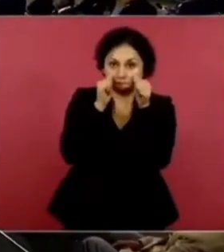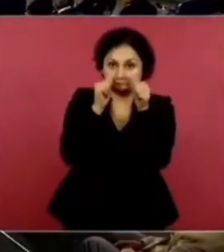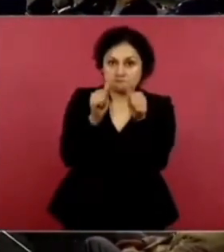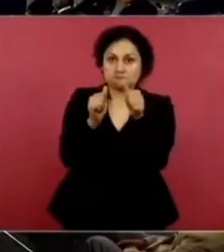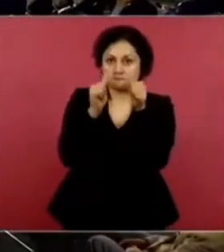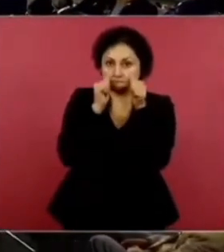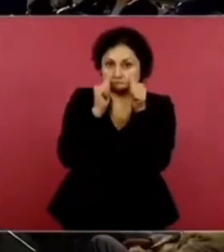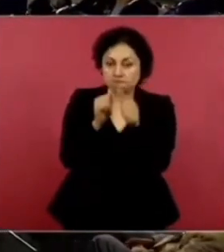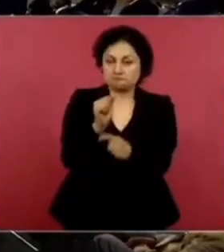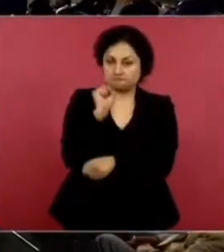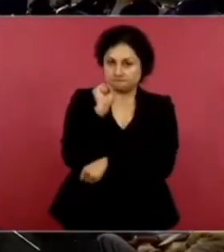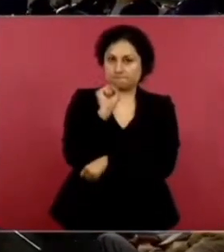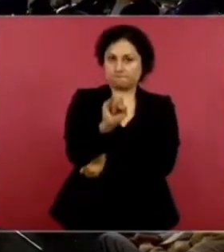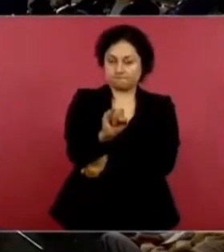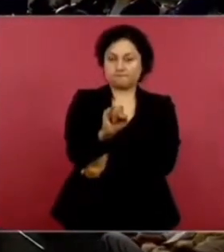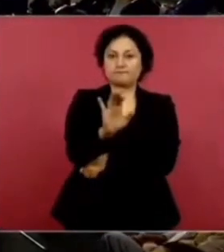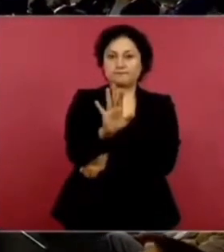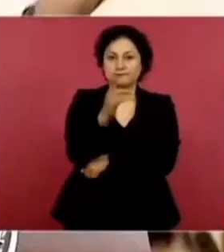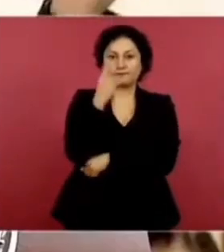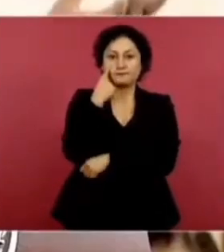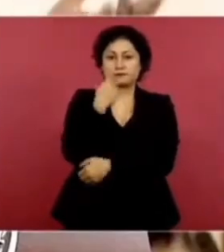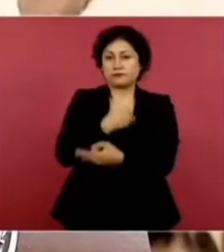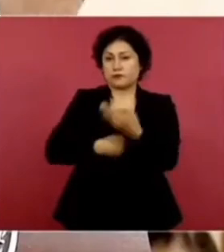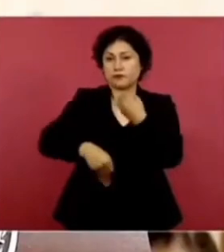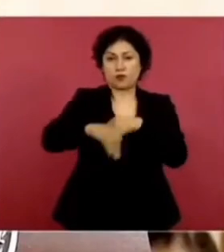Estamos atentos de todo.